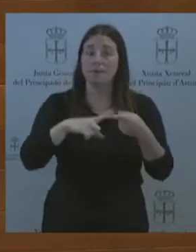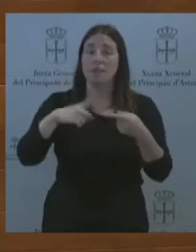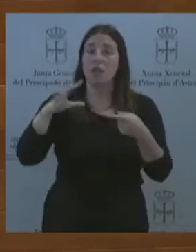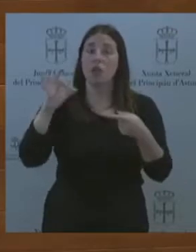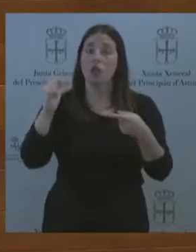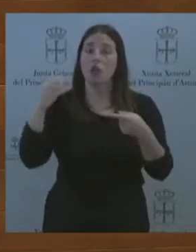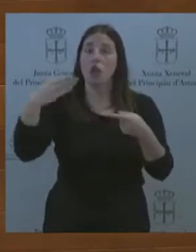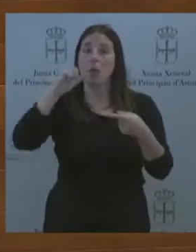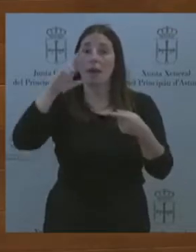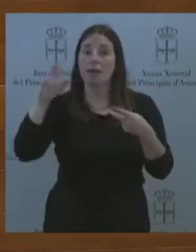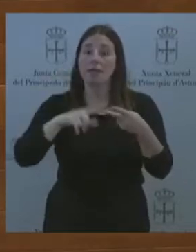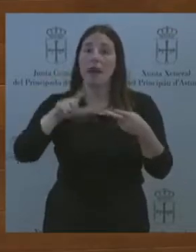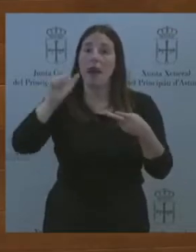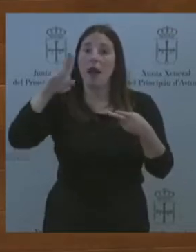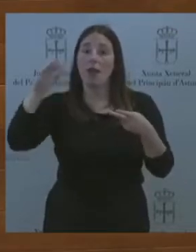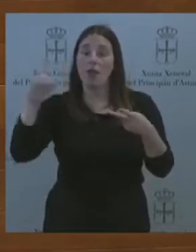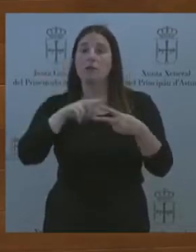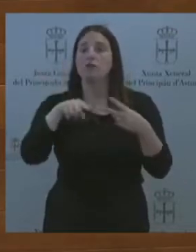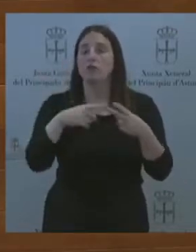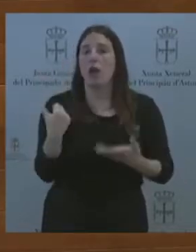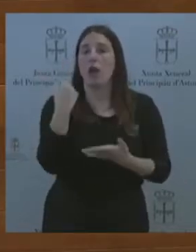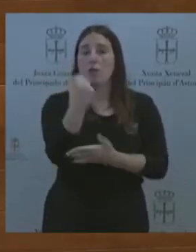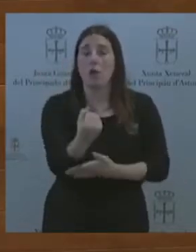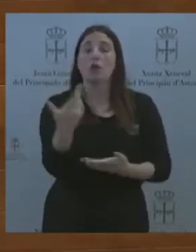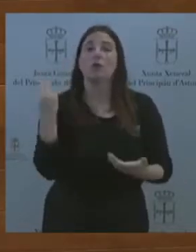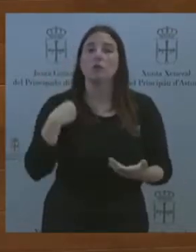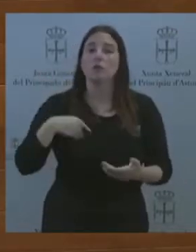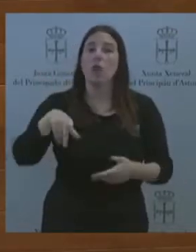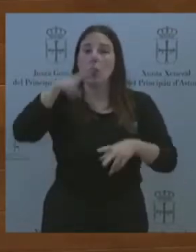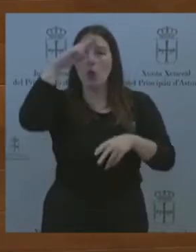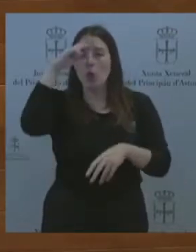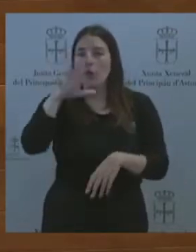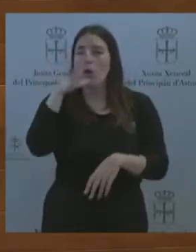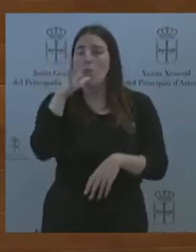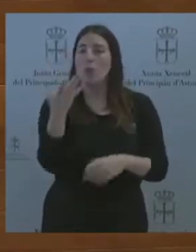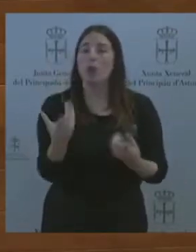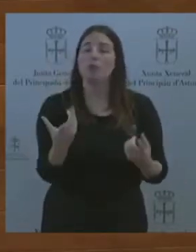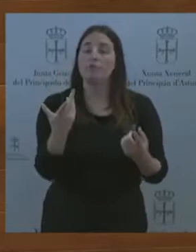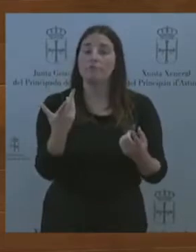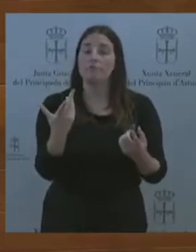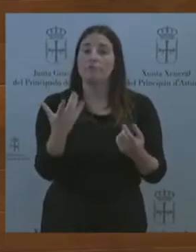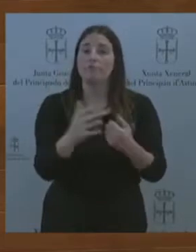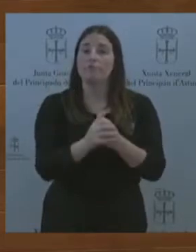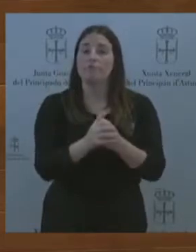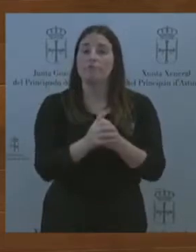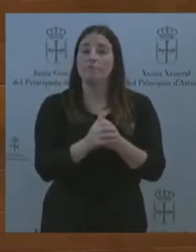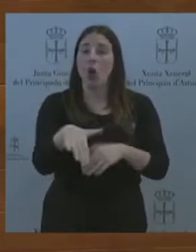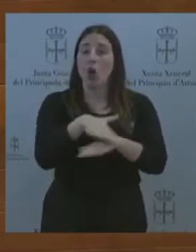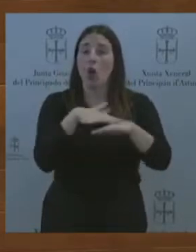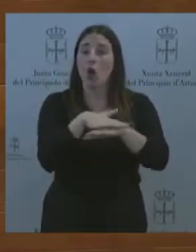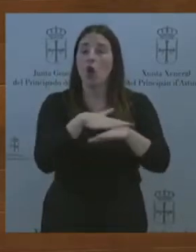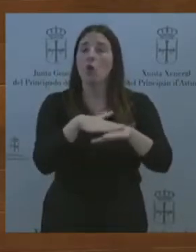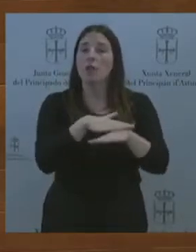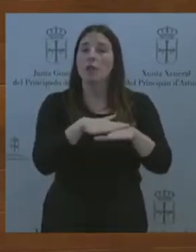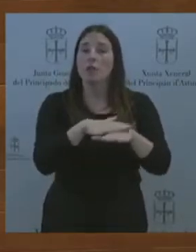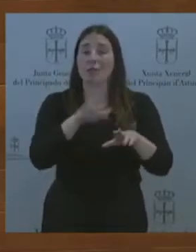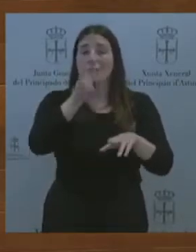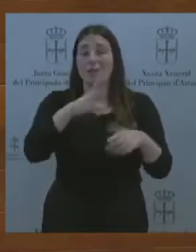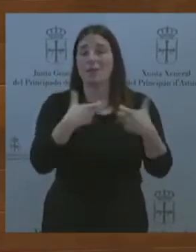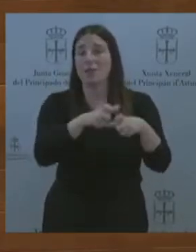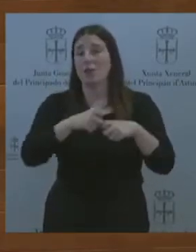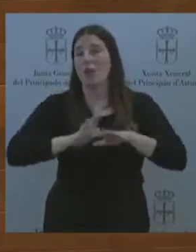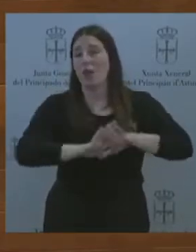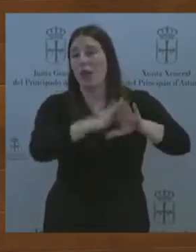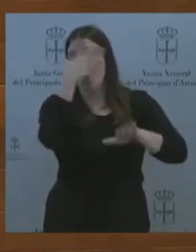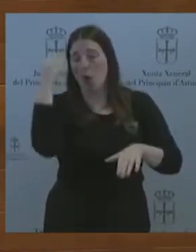legítimos dueños. La preocupación por la falta de cumplimiento de este gobierno con el tercer sector o la implantación de una escuela gratuita de cero a tres